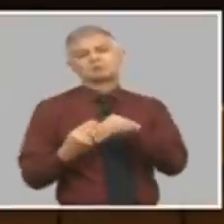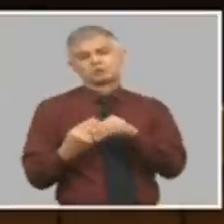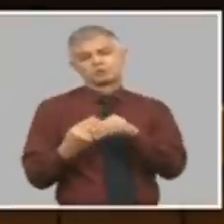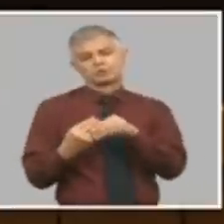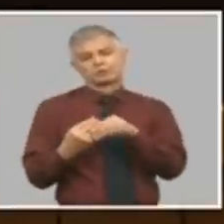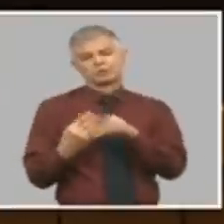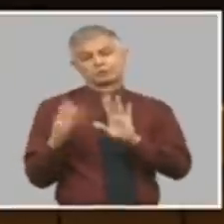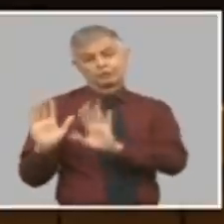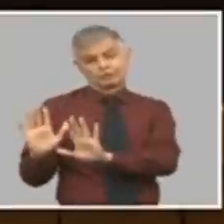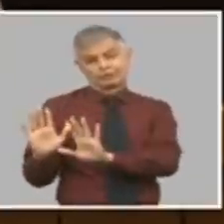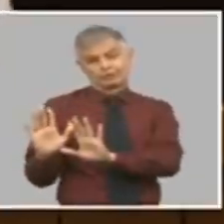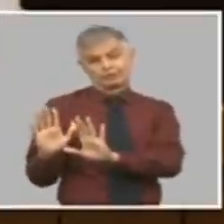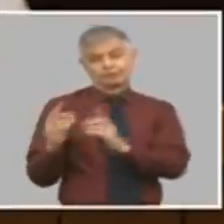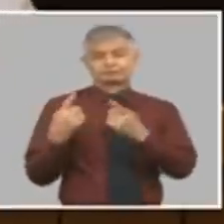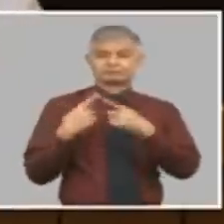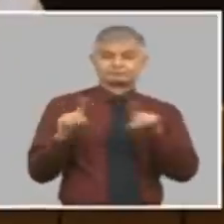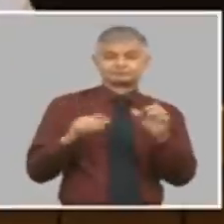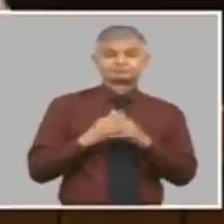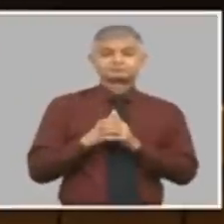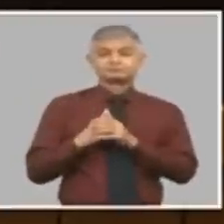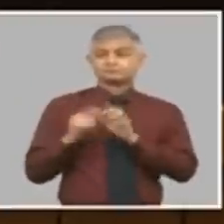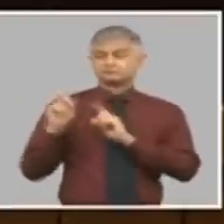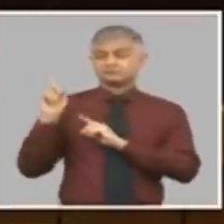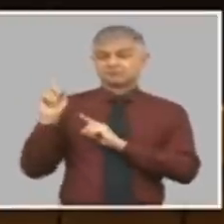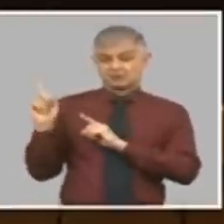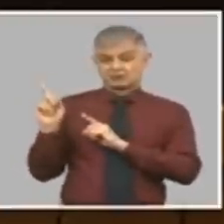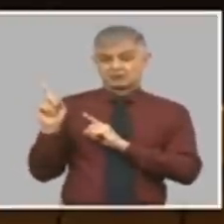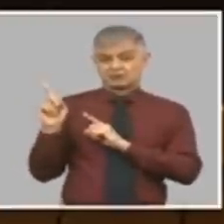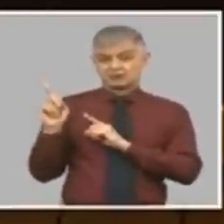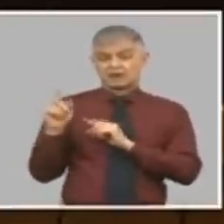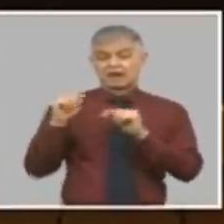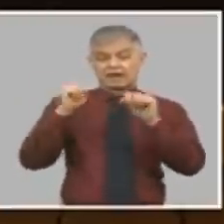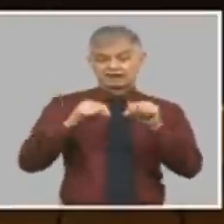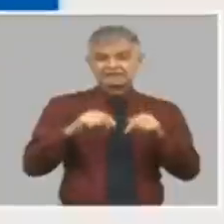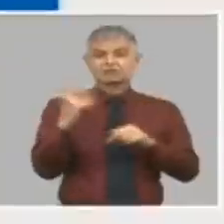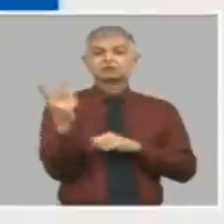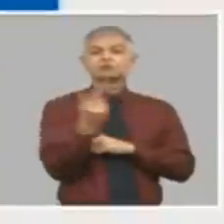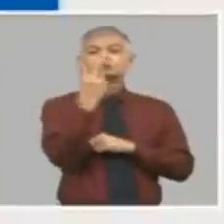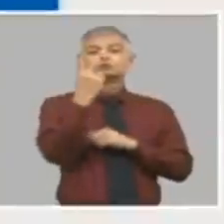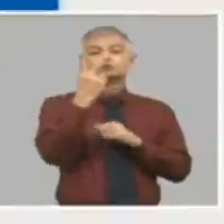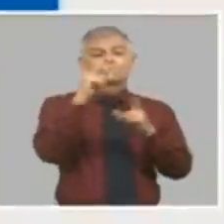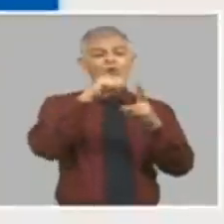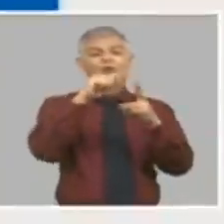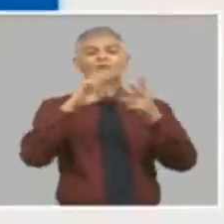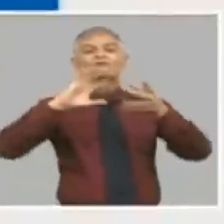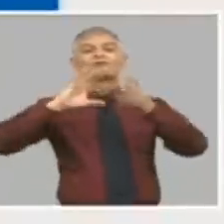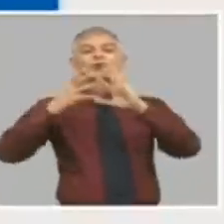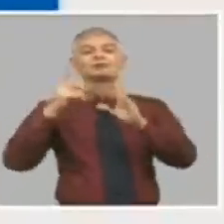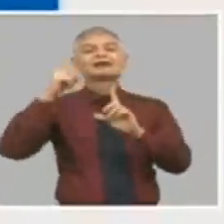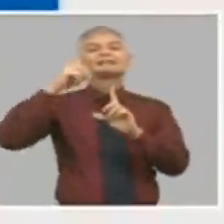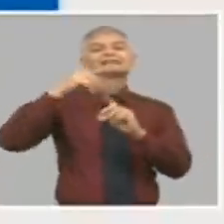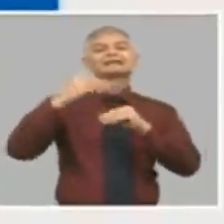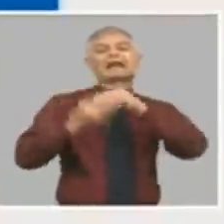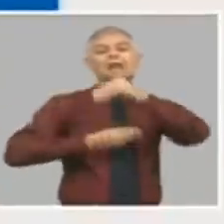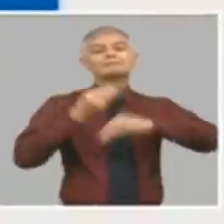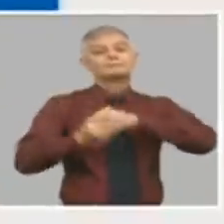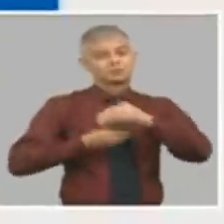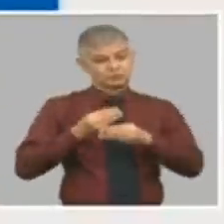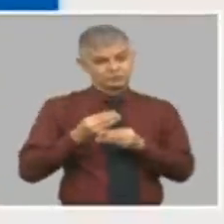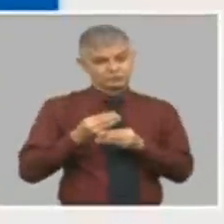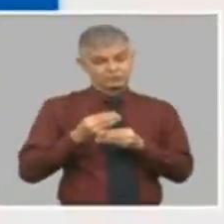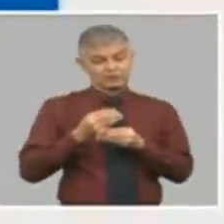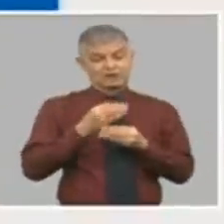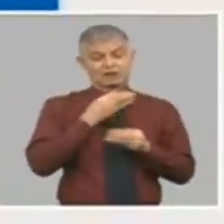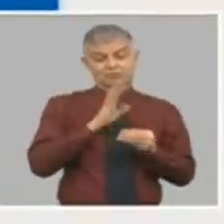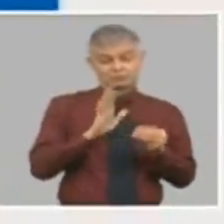es adelante que tenemos dos tipos de cambio. uno es en el sector